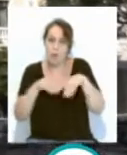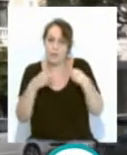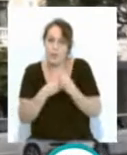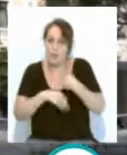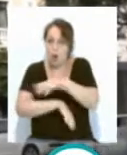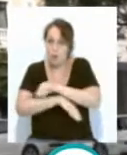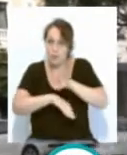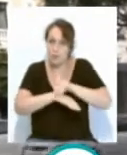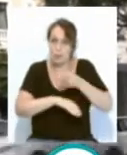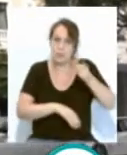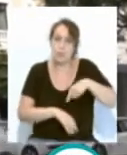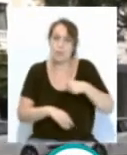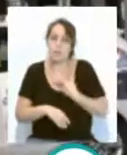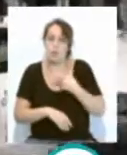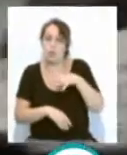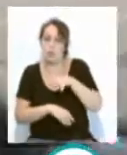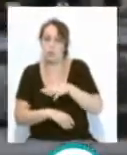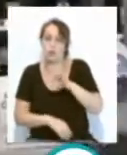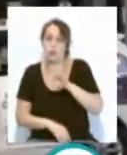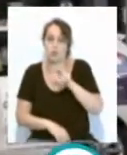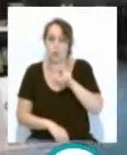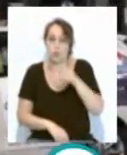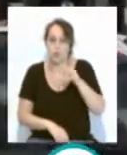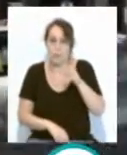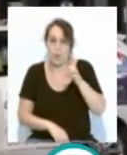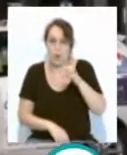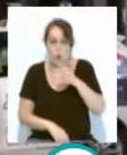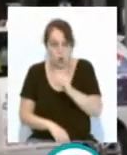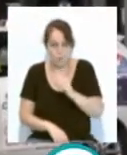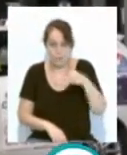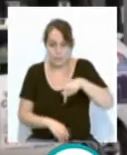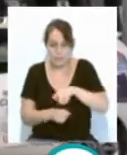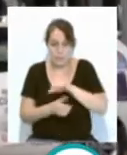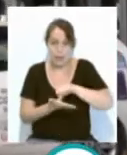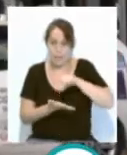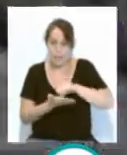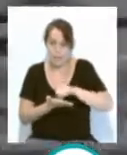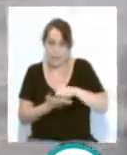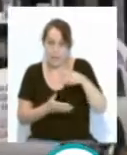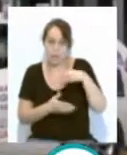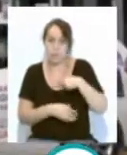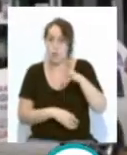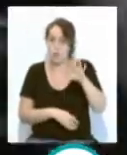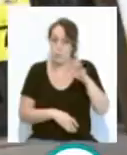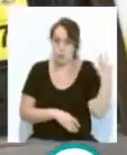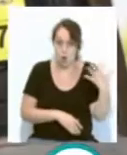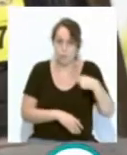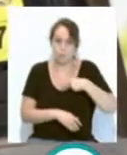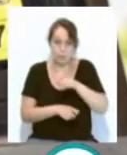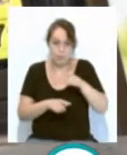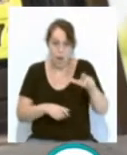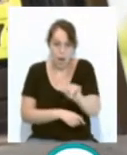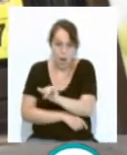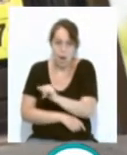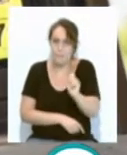supermercado y supeco. En el caso de la provincia de Cádiz, la capital es la que cuenta con más establecimientos de SuperSol, concretamente